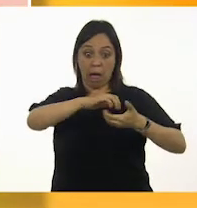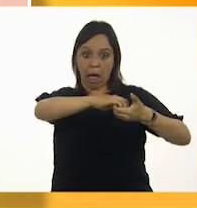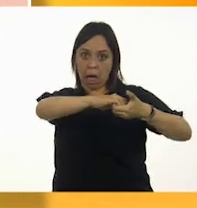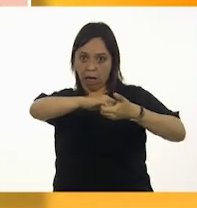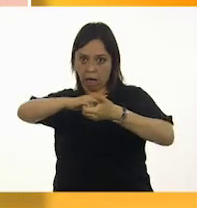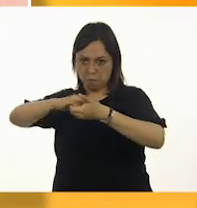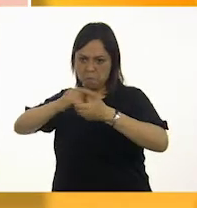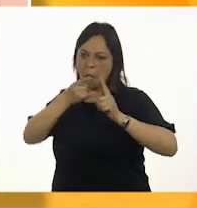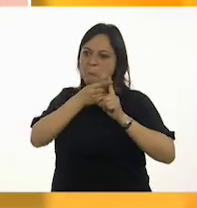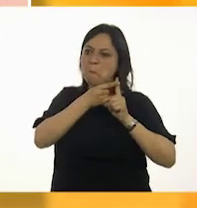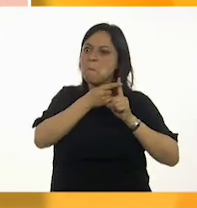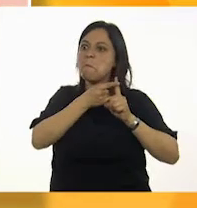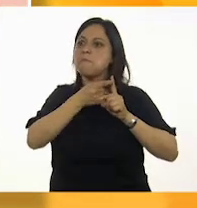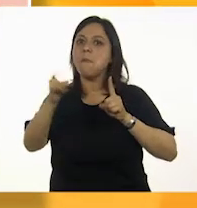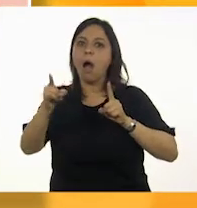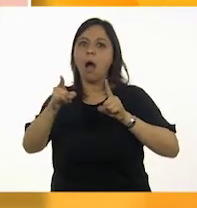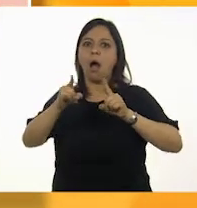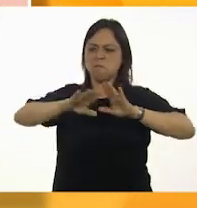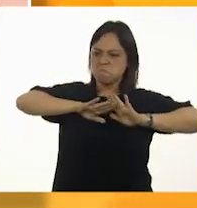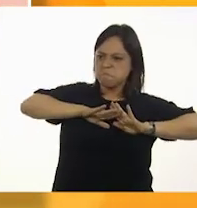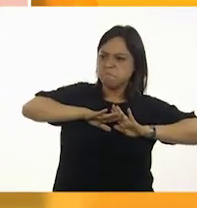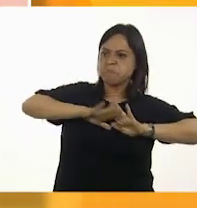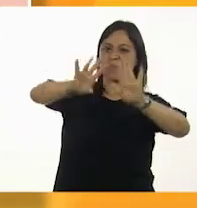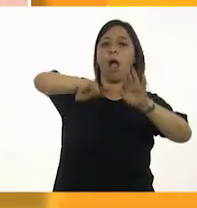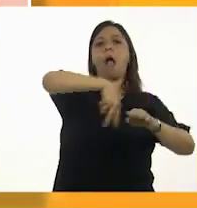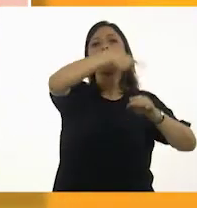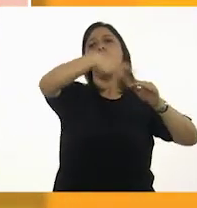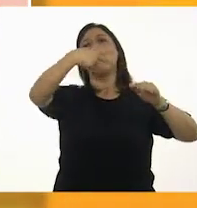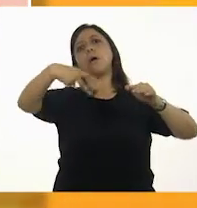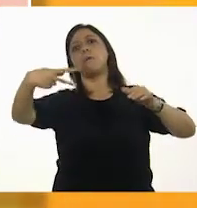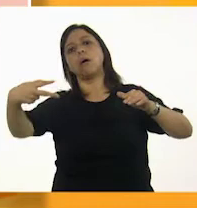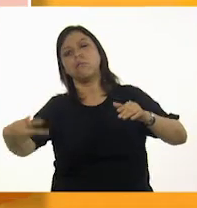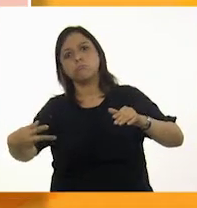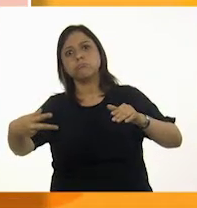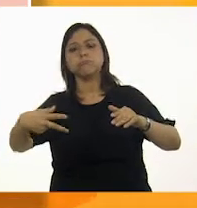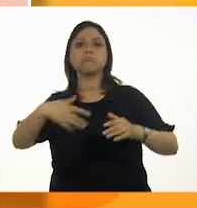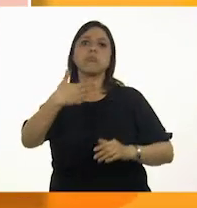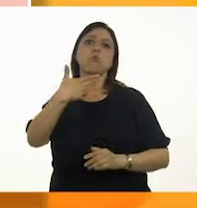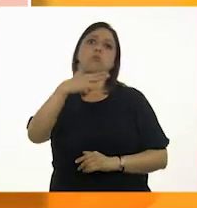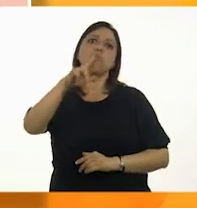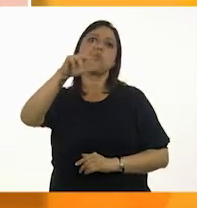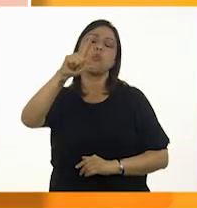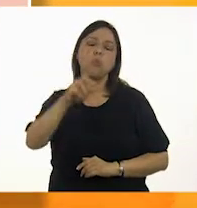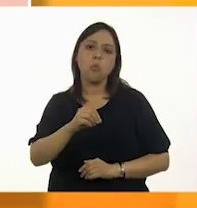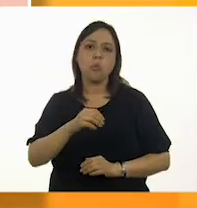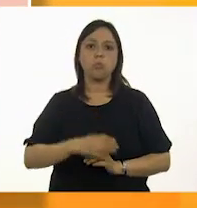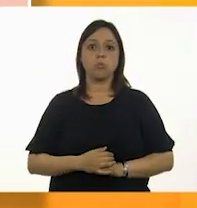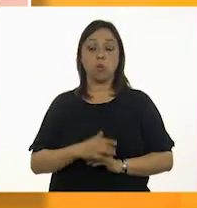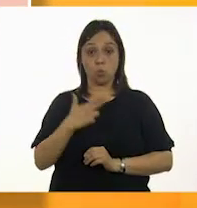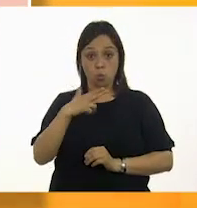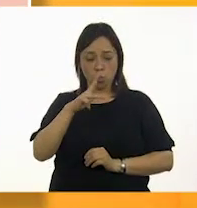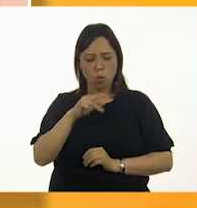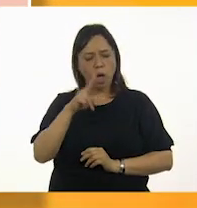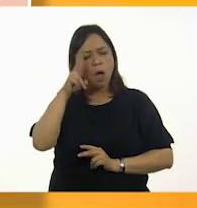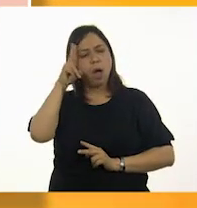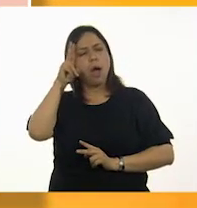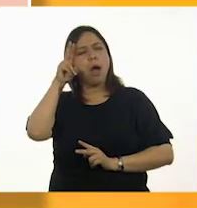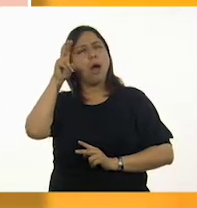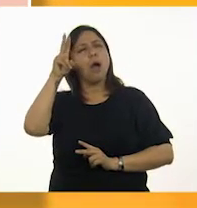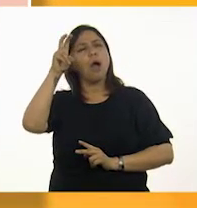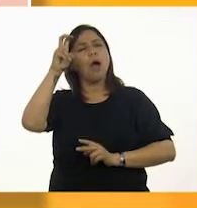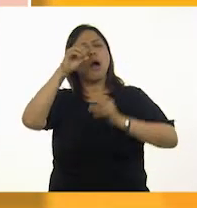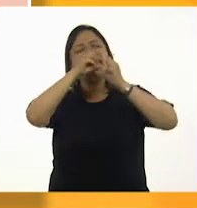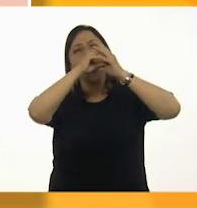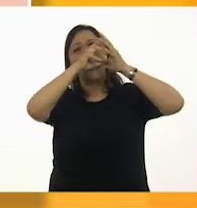con un empujón, echó a Hugo. En tres sueños, Hugo vio que la caravana del